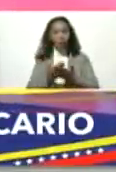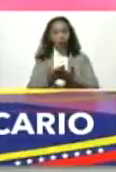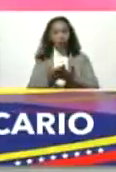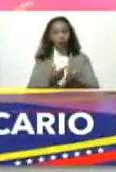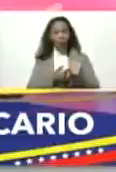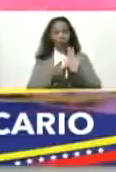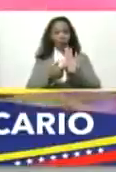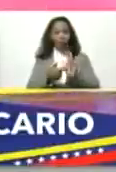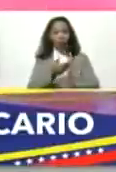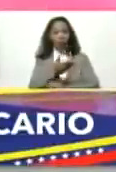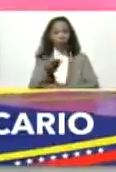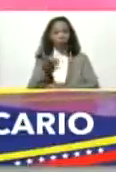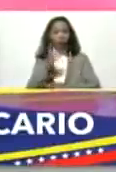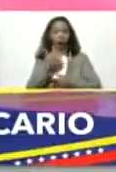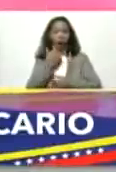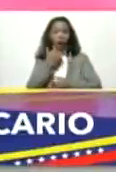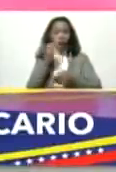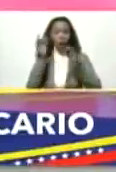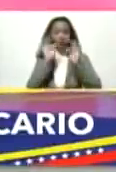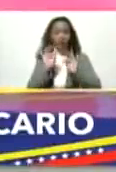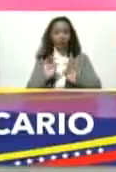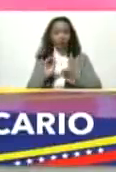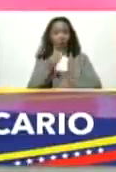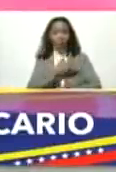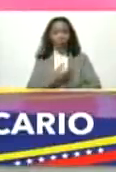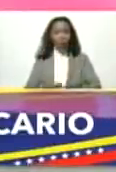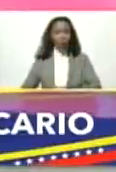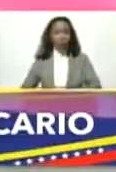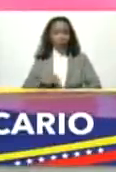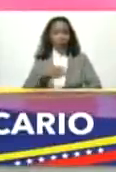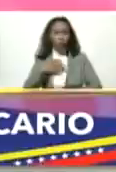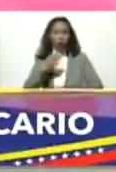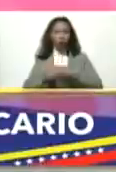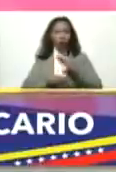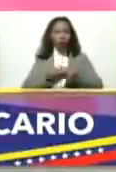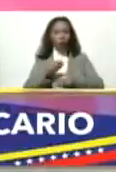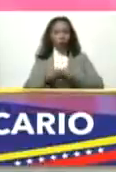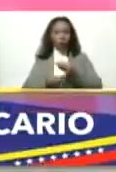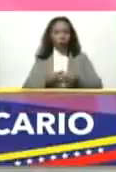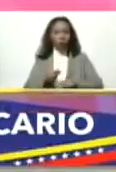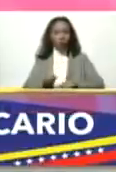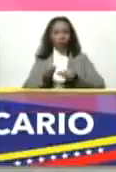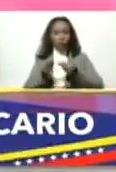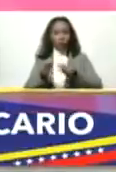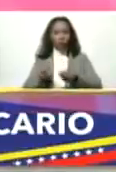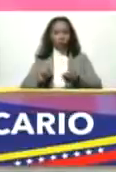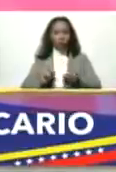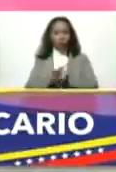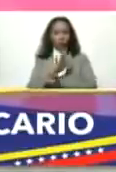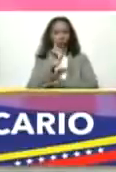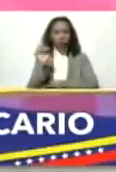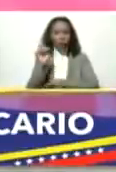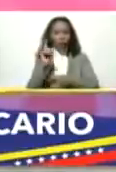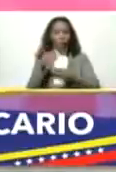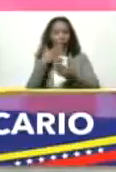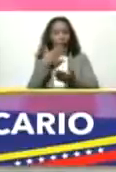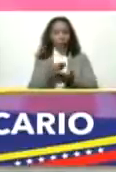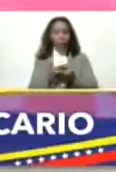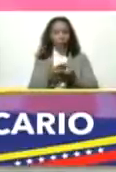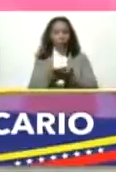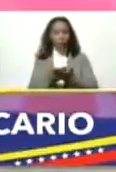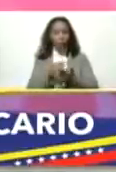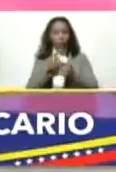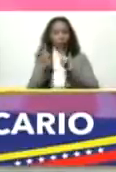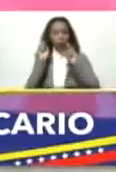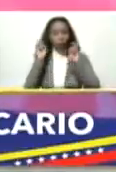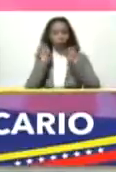presentadas por ustedes y que de alguna manera el presidente pues ha dado impulso a esa propuesta. Otro aspecto muy